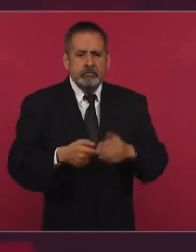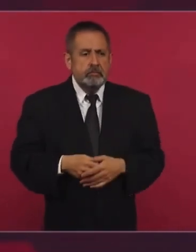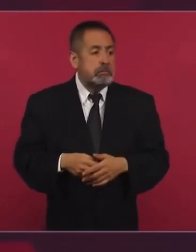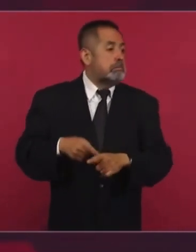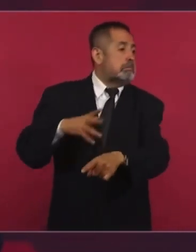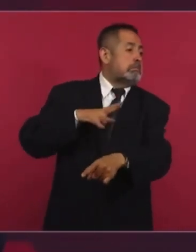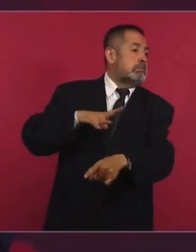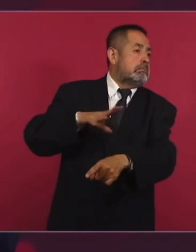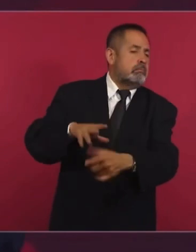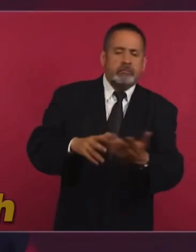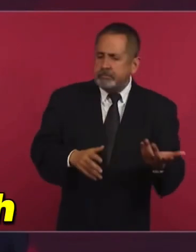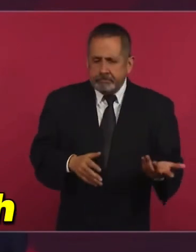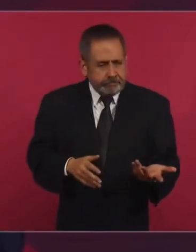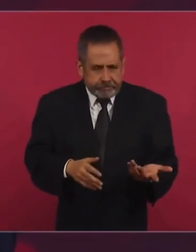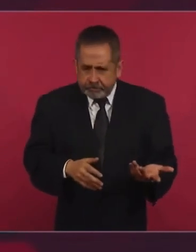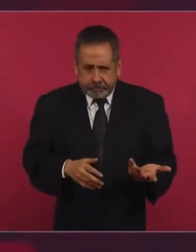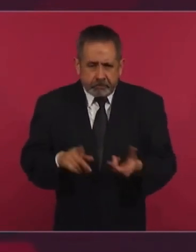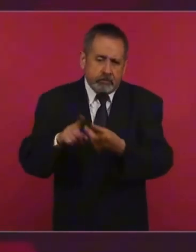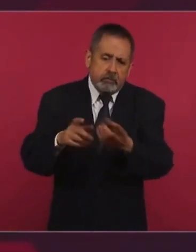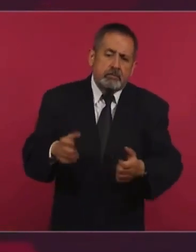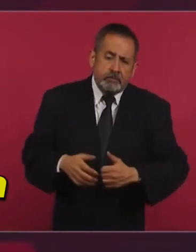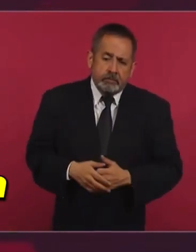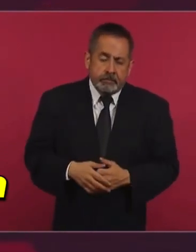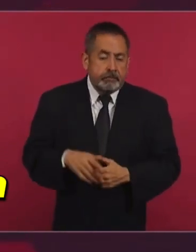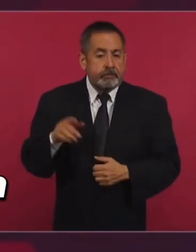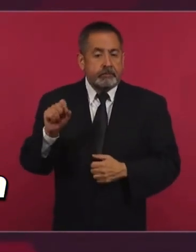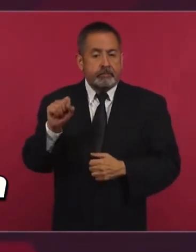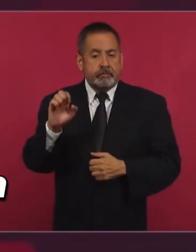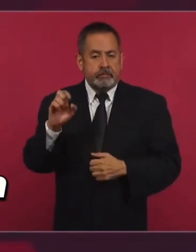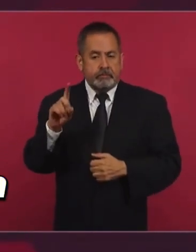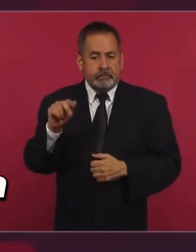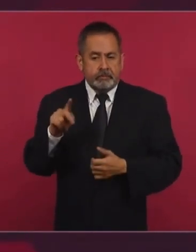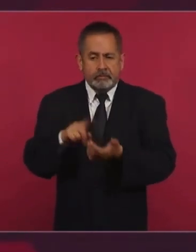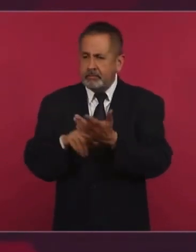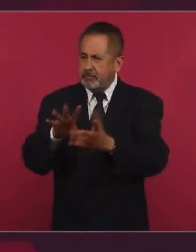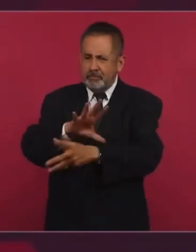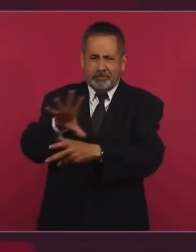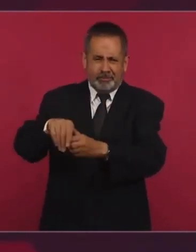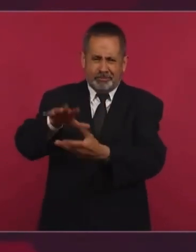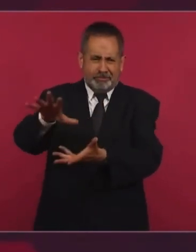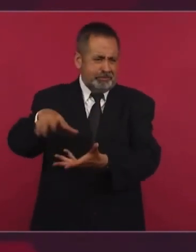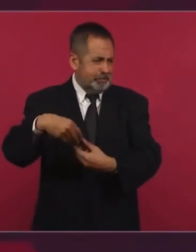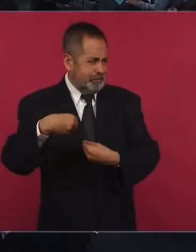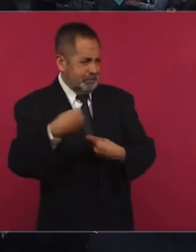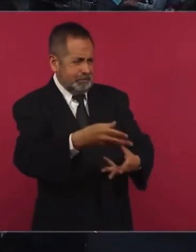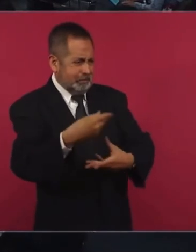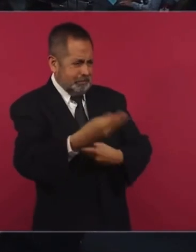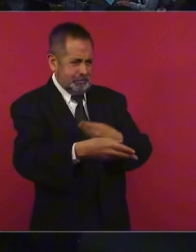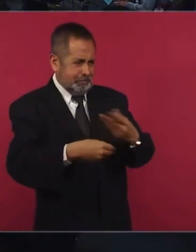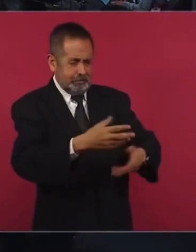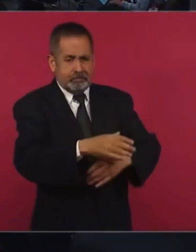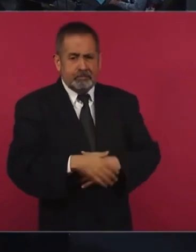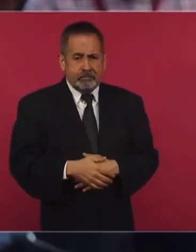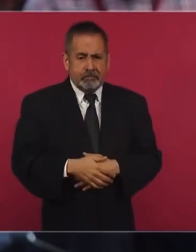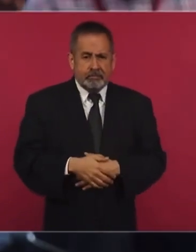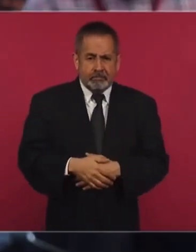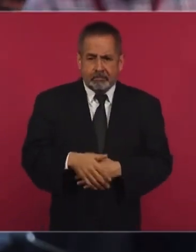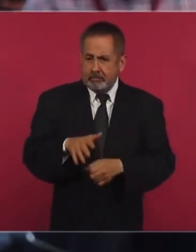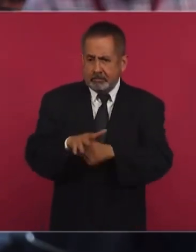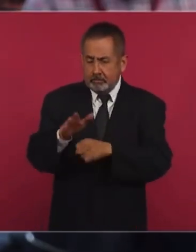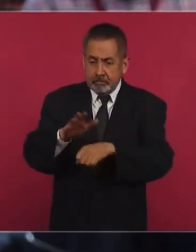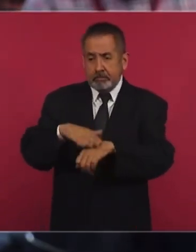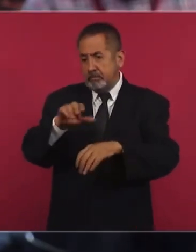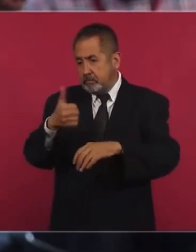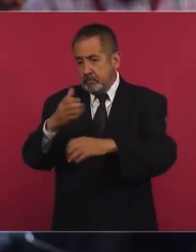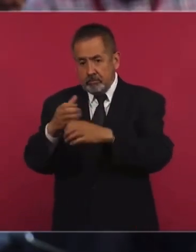Porque todo lo que tiene la Secretaría de Defensa se ha entregado. Y no hay más que lo que dice el Ejército sobre eso.